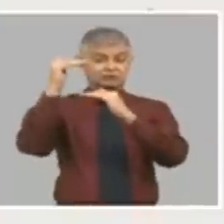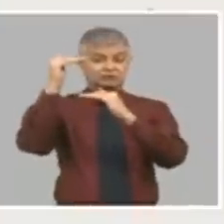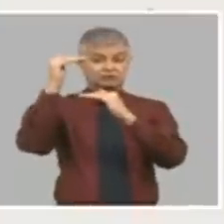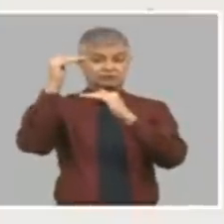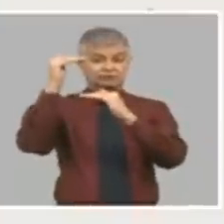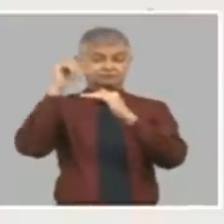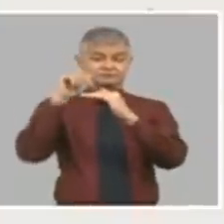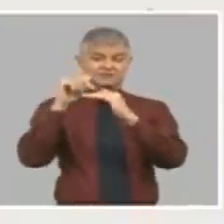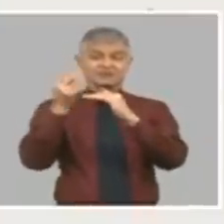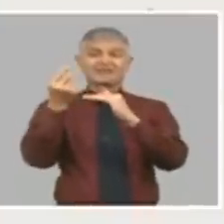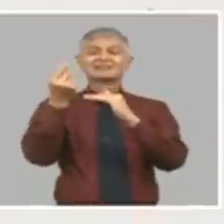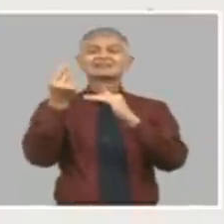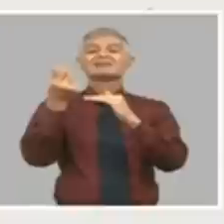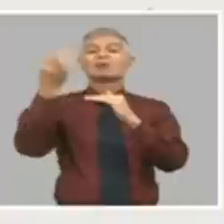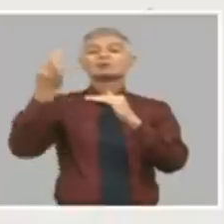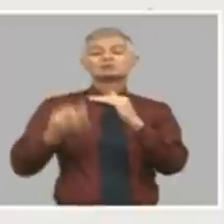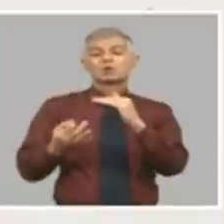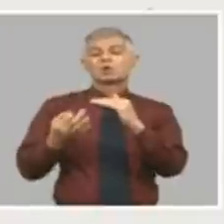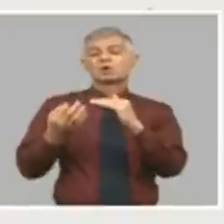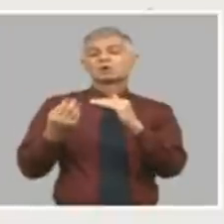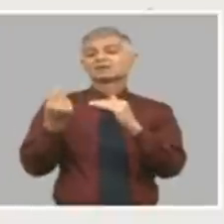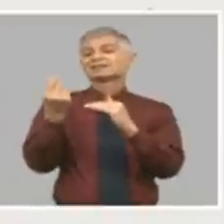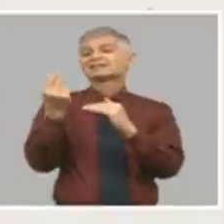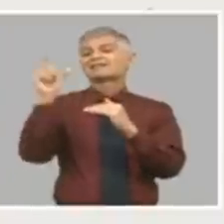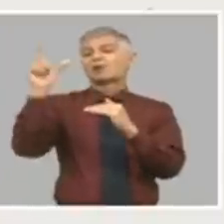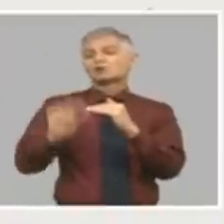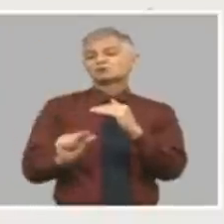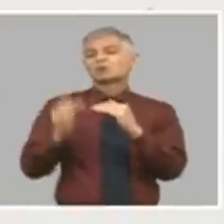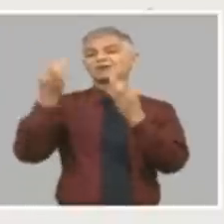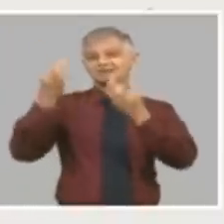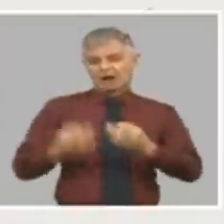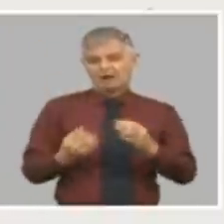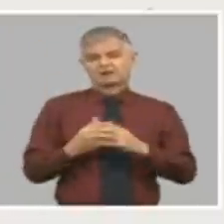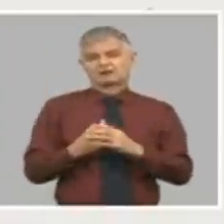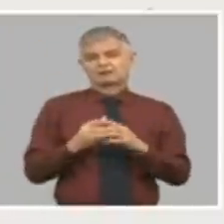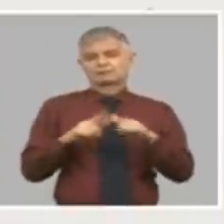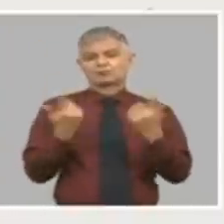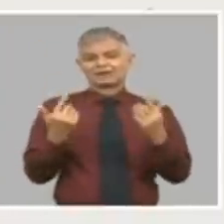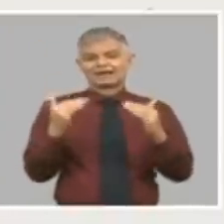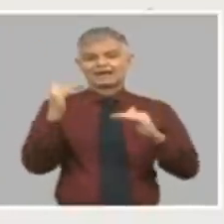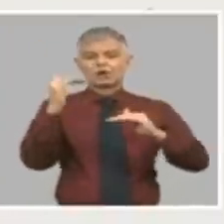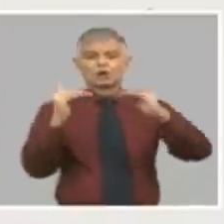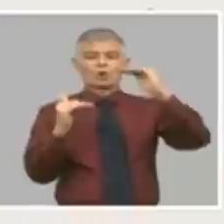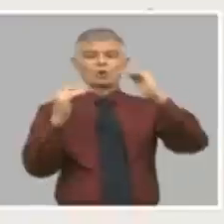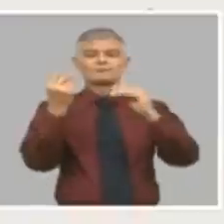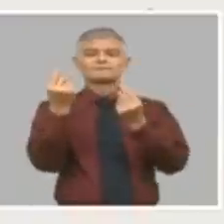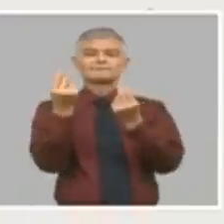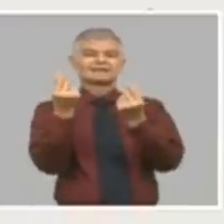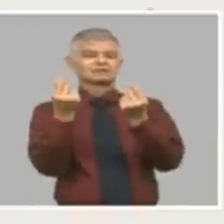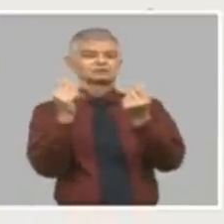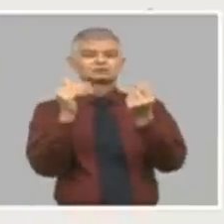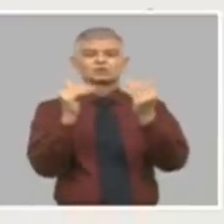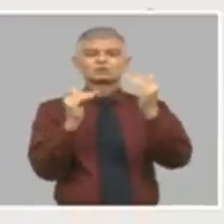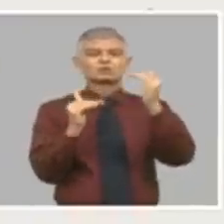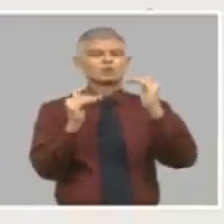llamada devaluación real porque los precios no crecieron al mismo nivel de la devaluación que usted hizo